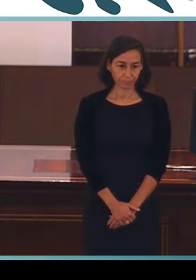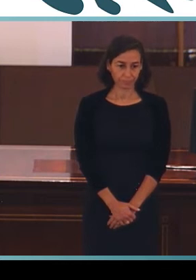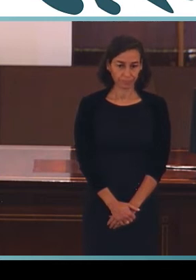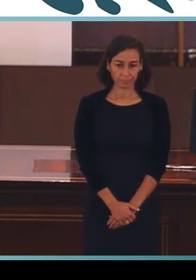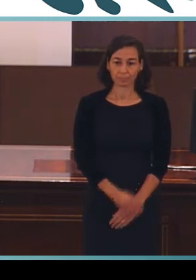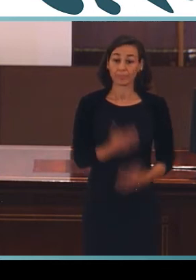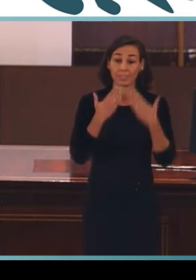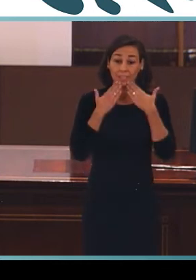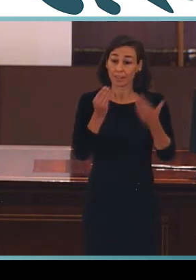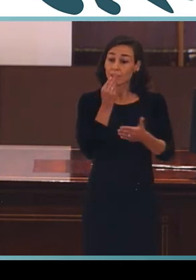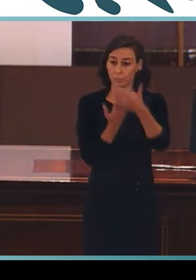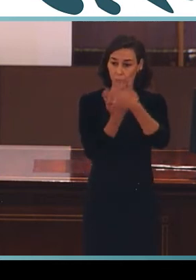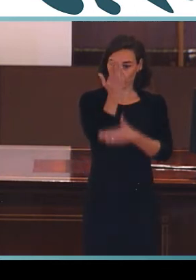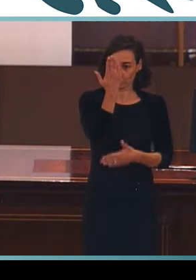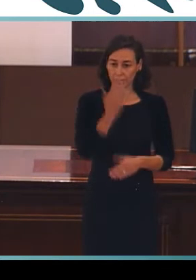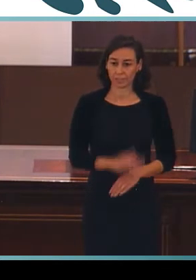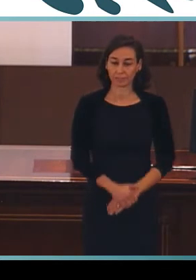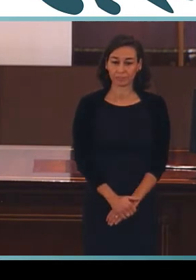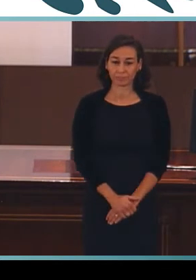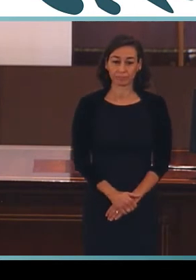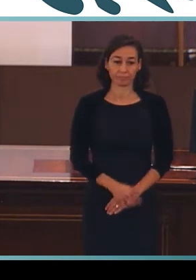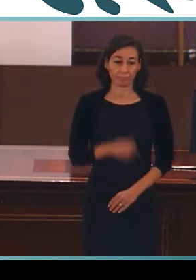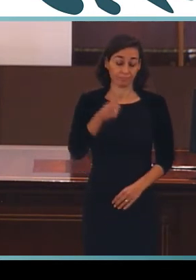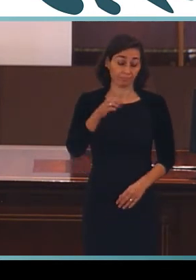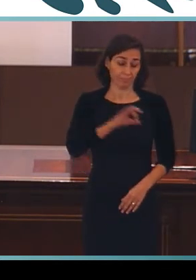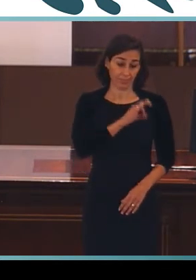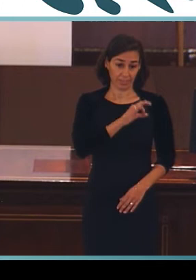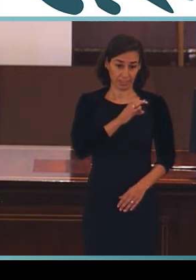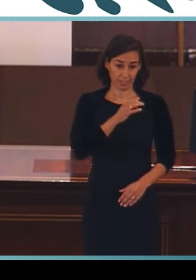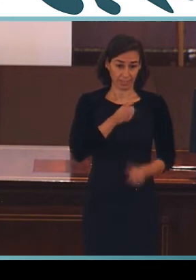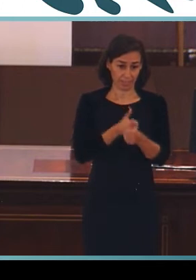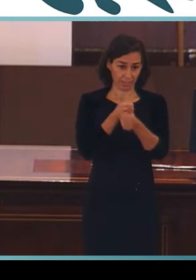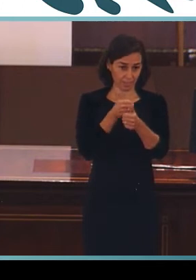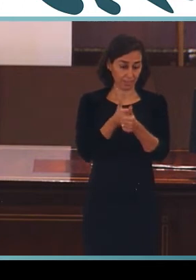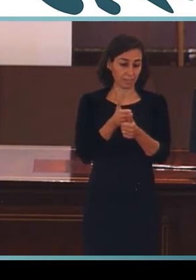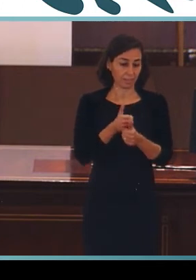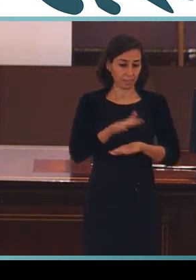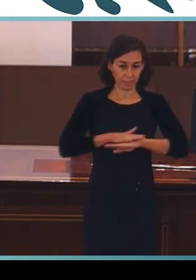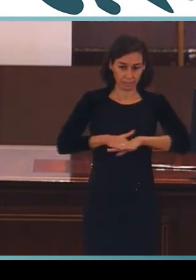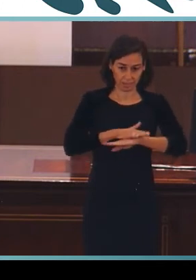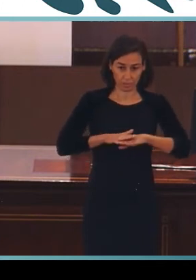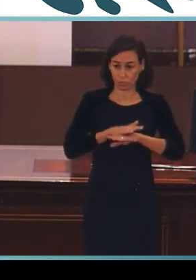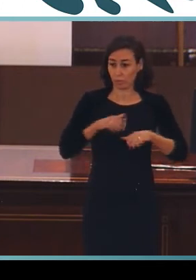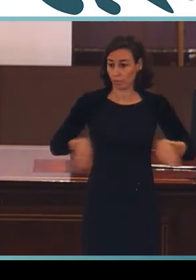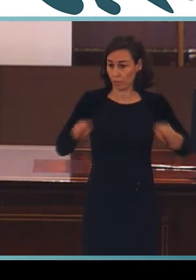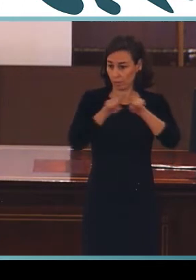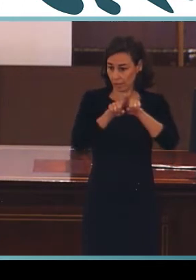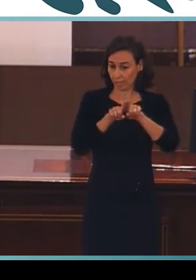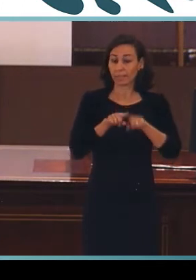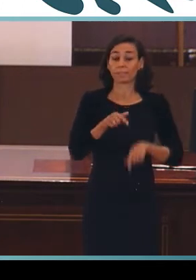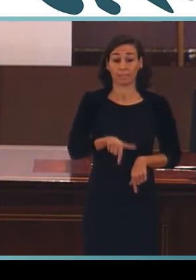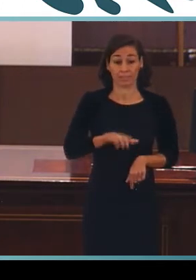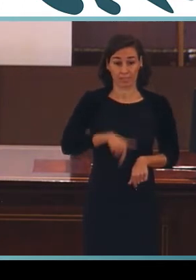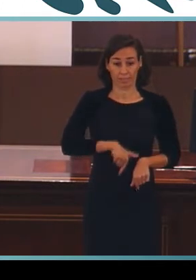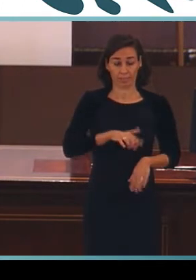Gracias. Buenos días. Señora Secretaria de Estado de Servicios Sociales e Igualdad y Secretaria General del Real